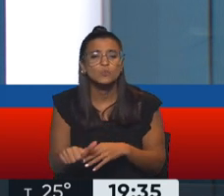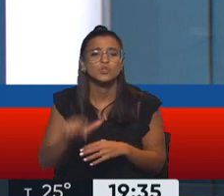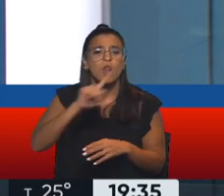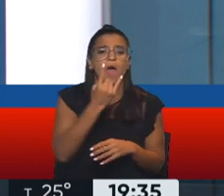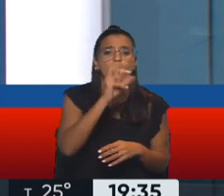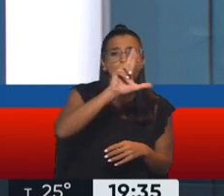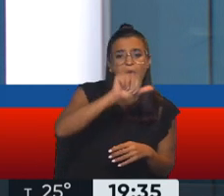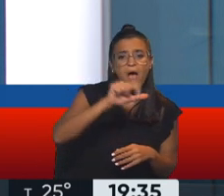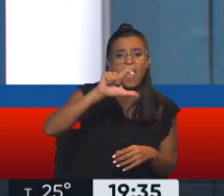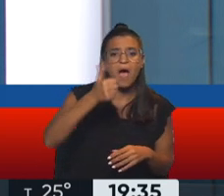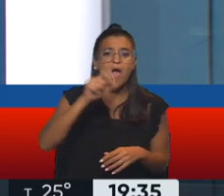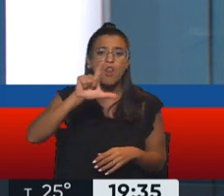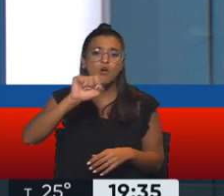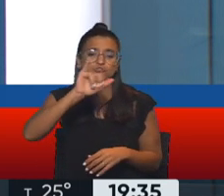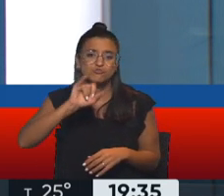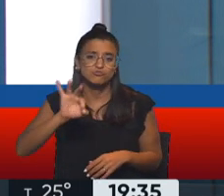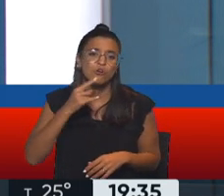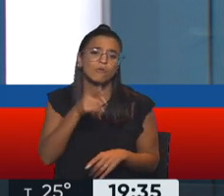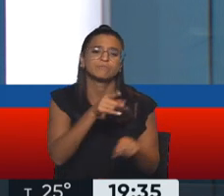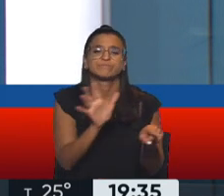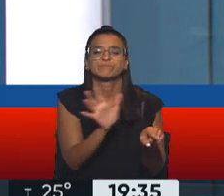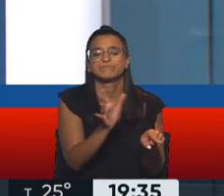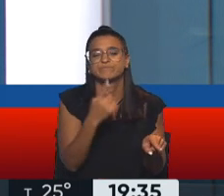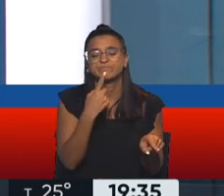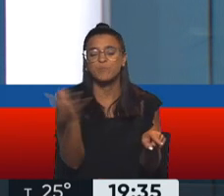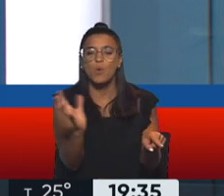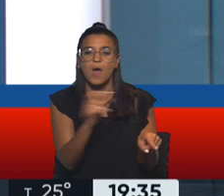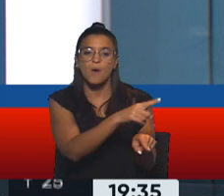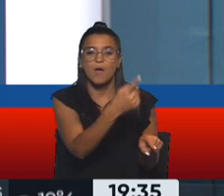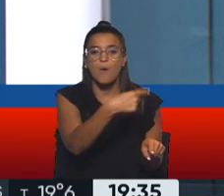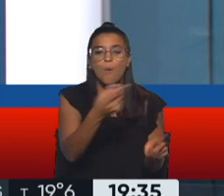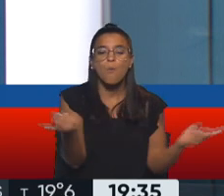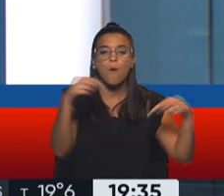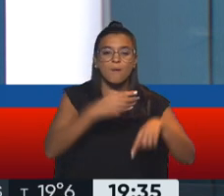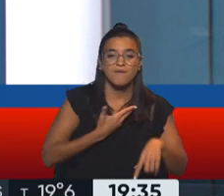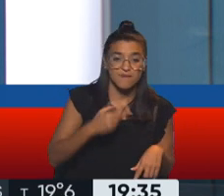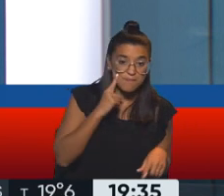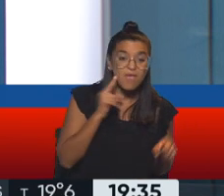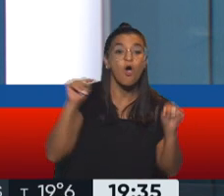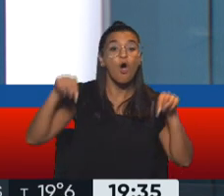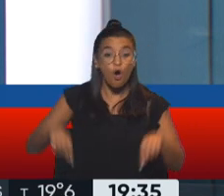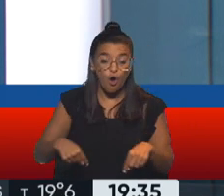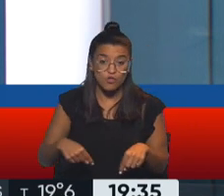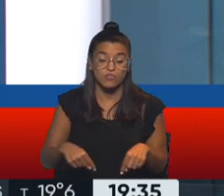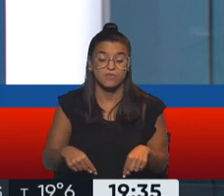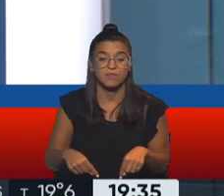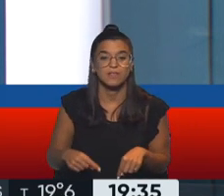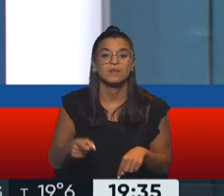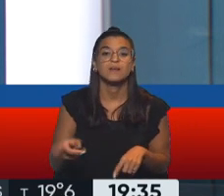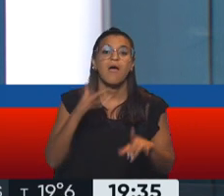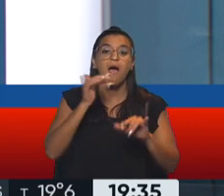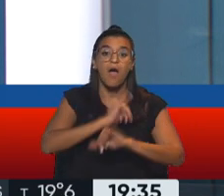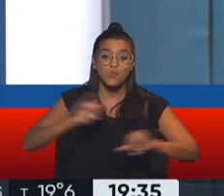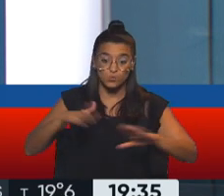se mofaba de que usted decía que con Macri volvía el FMI. Hoy, después de este